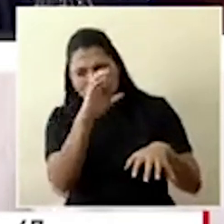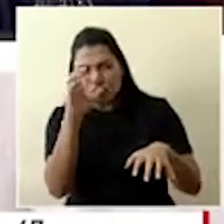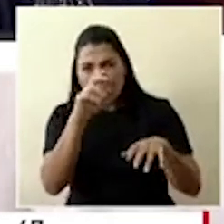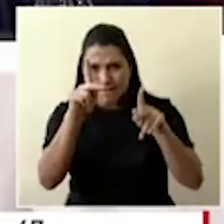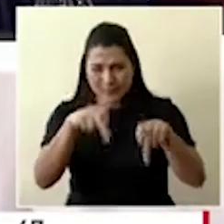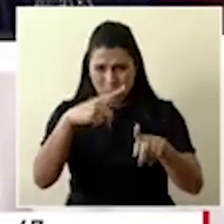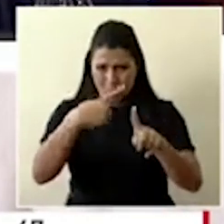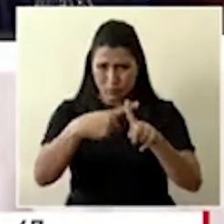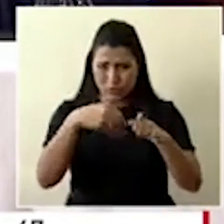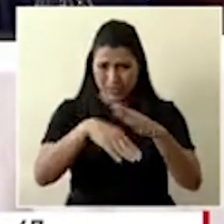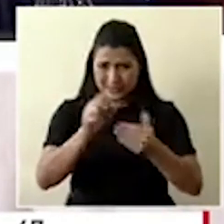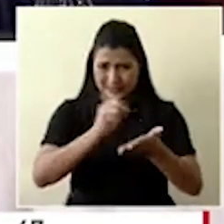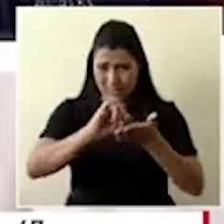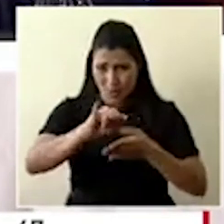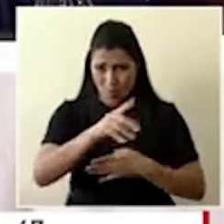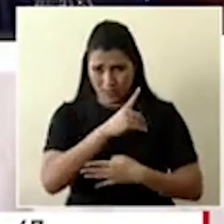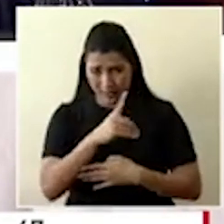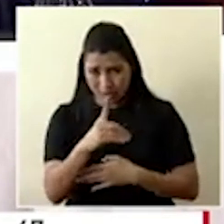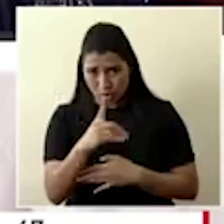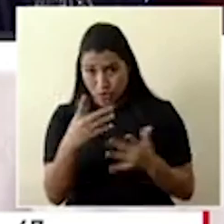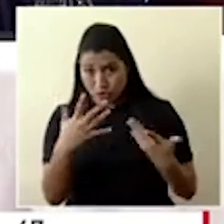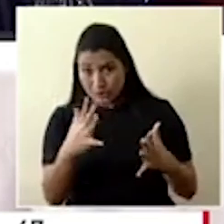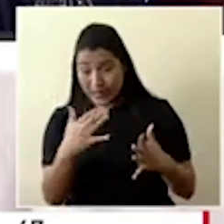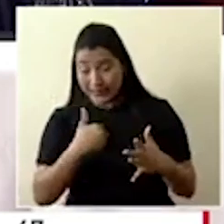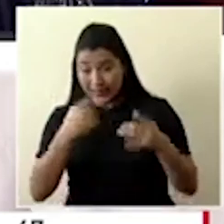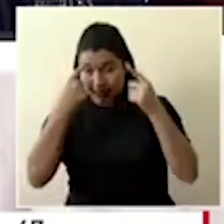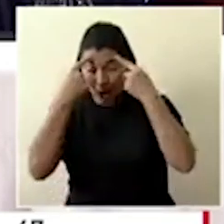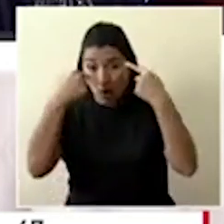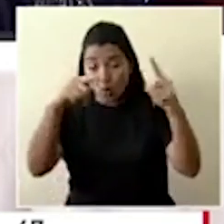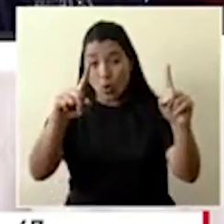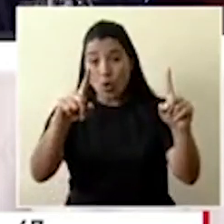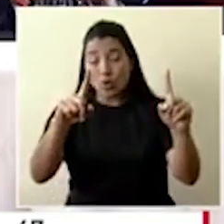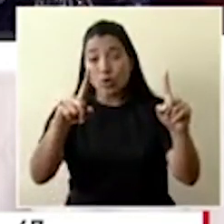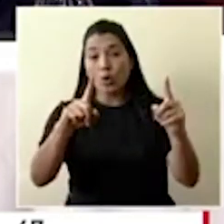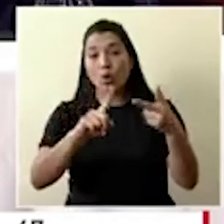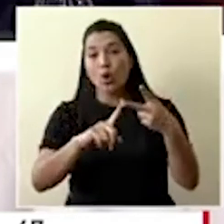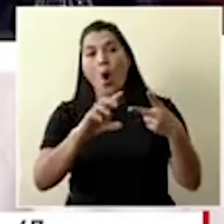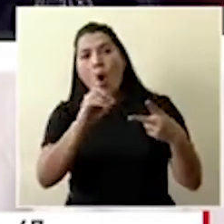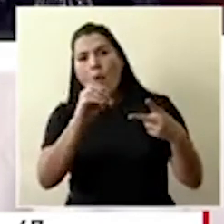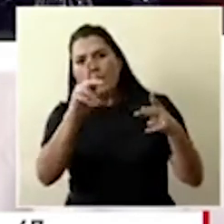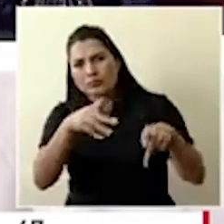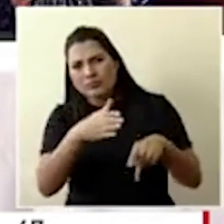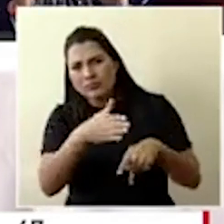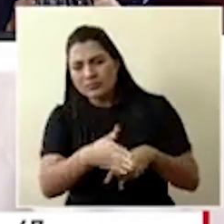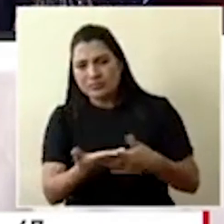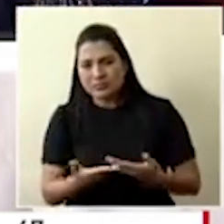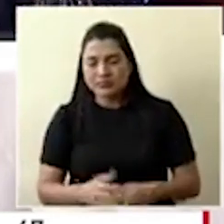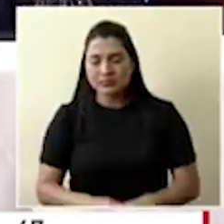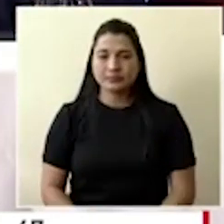¿Han hallado casos producto de las entrevistas que realizan en sus áreas de ingreso o a quienes acuden al centro médico?